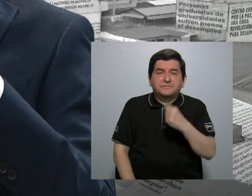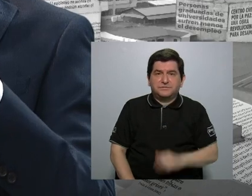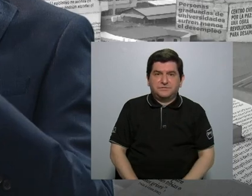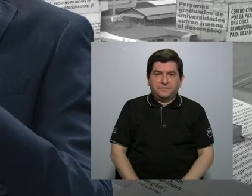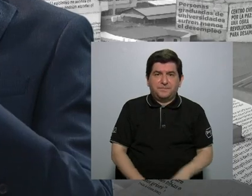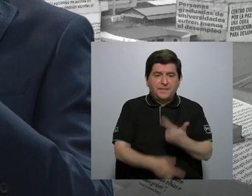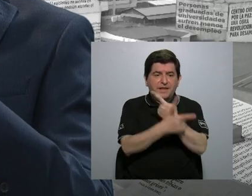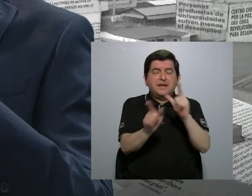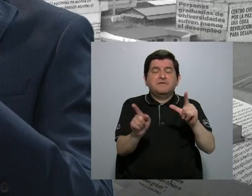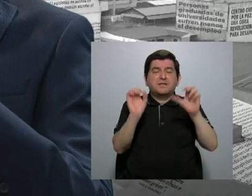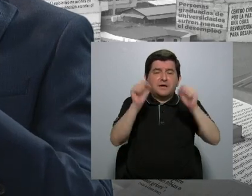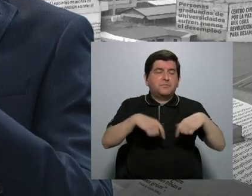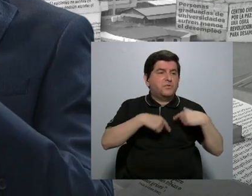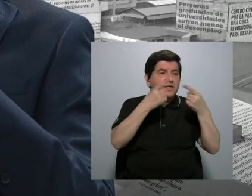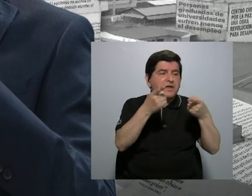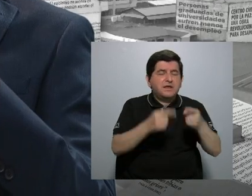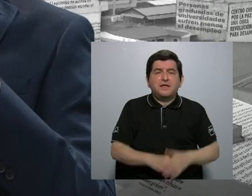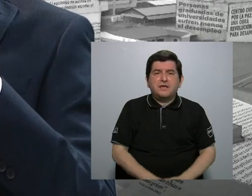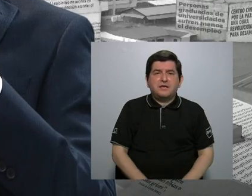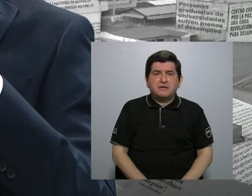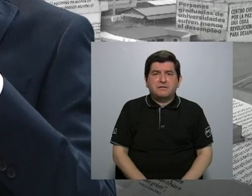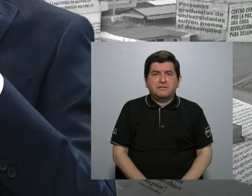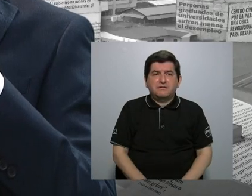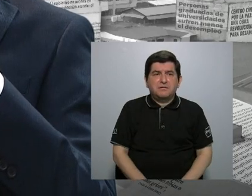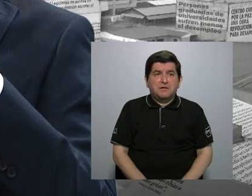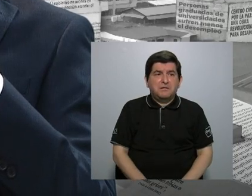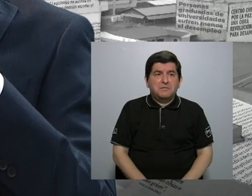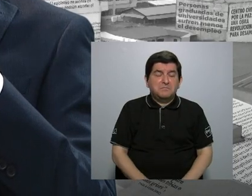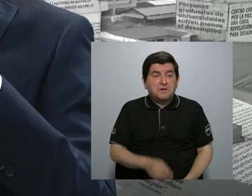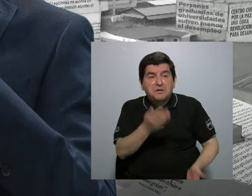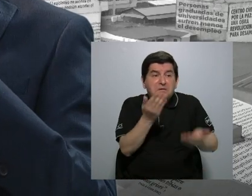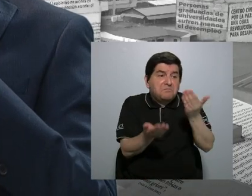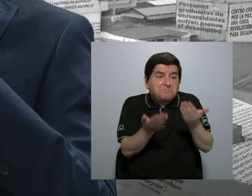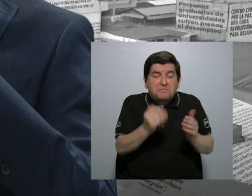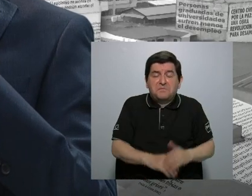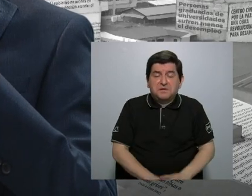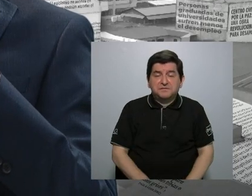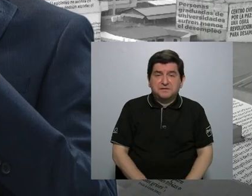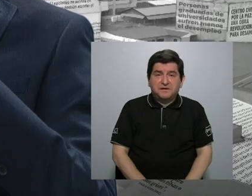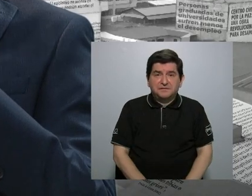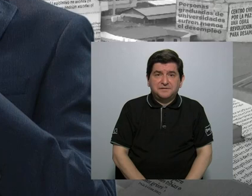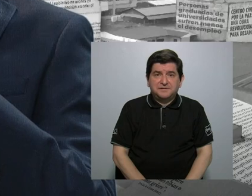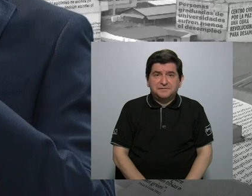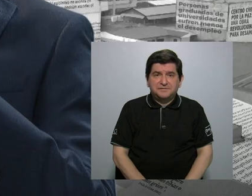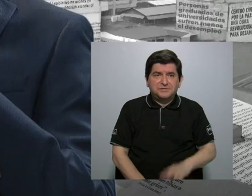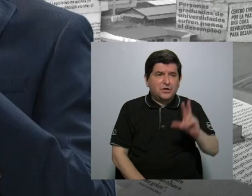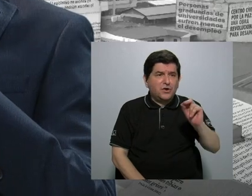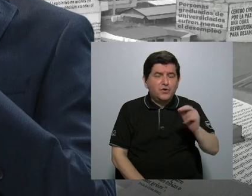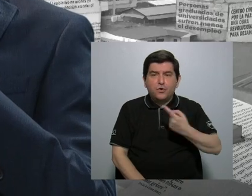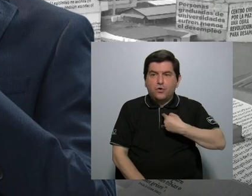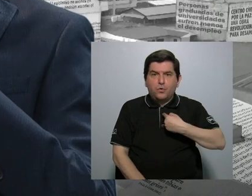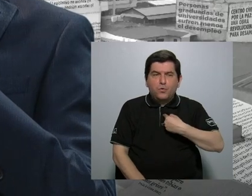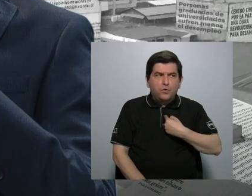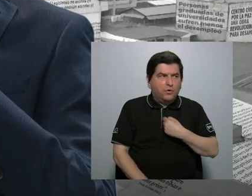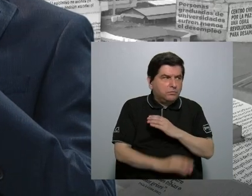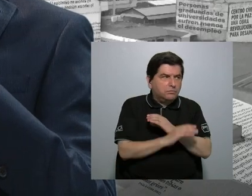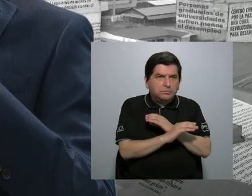esa libertad de ir a tocar una puerta y de no tener, vamos a ver, que andar cuidándonos.